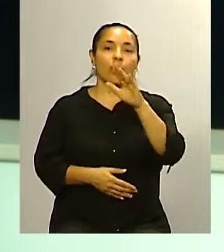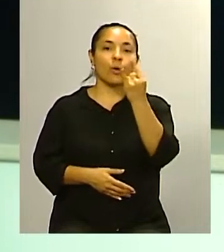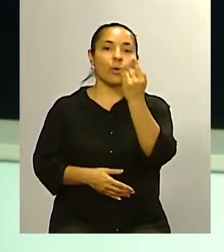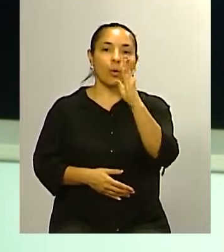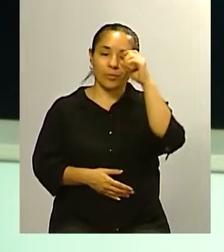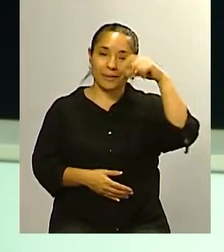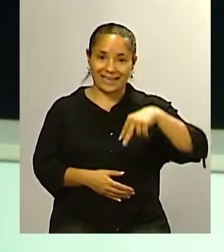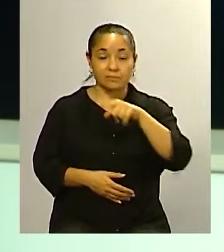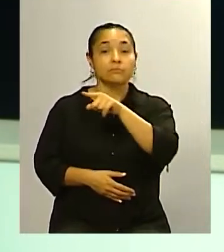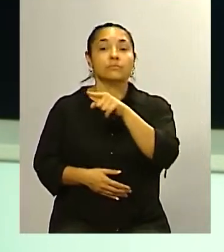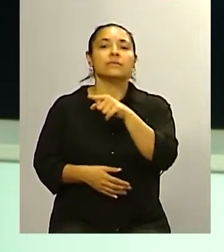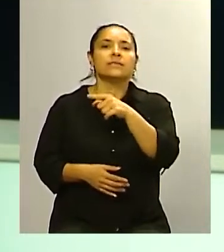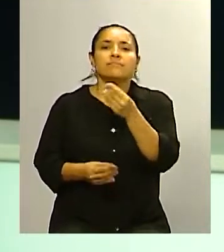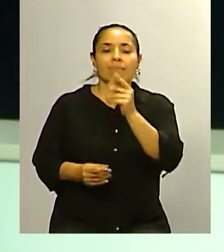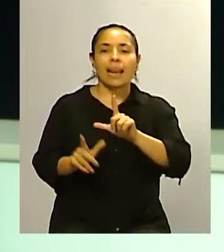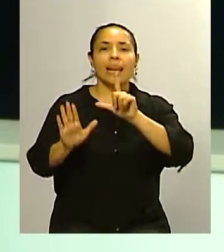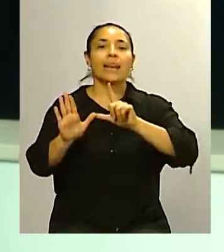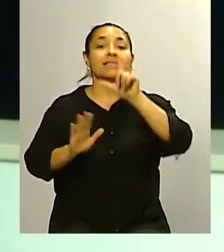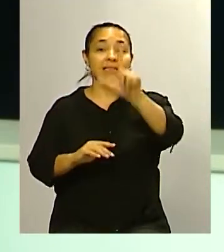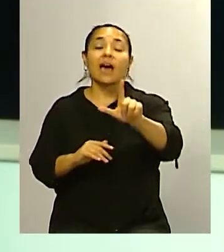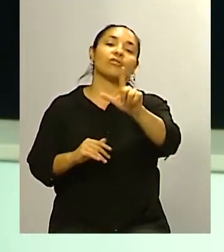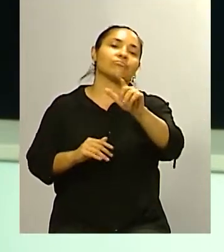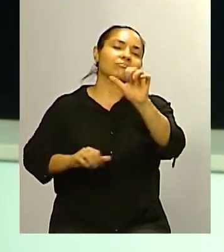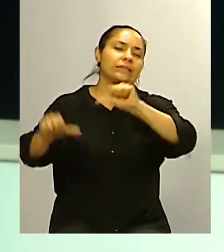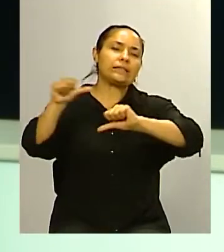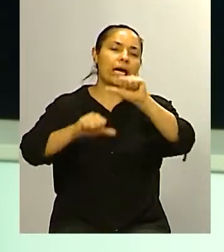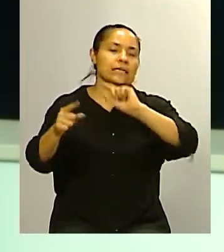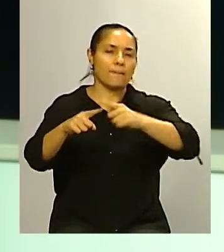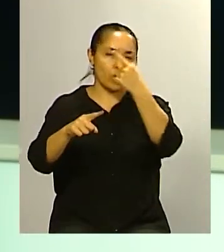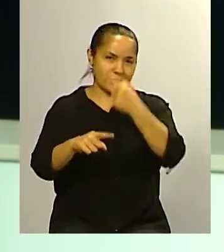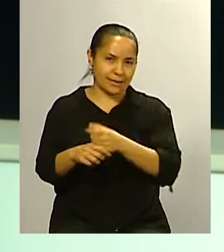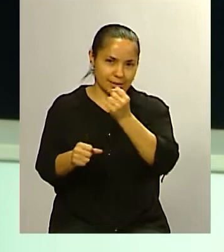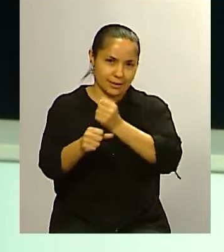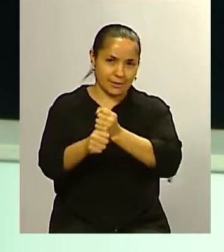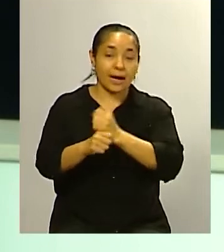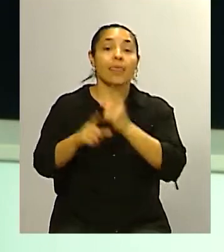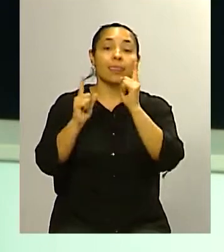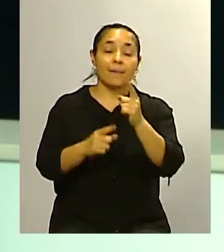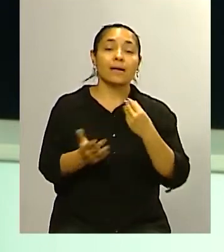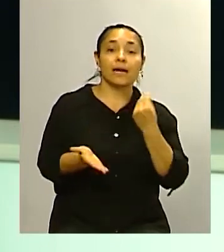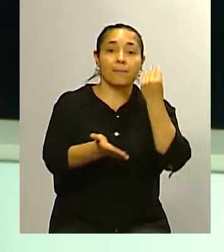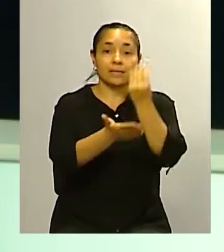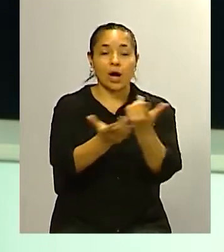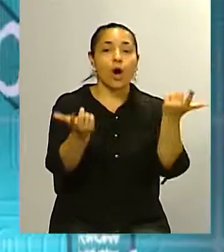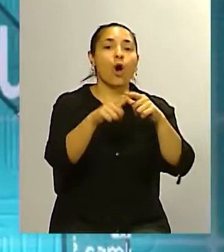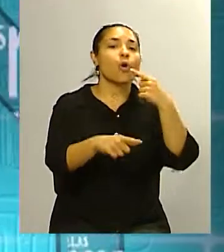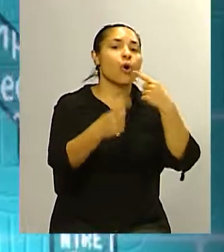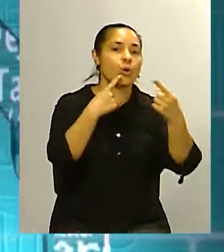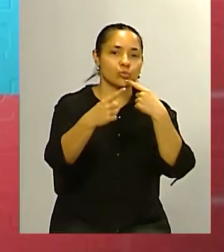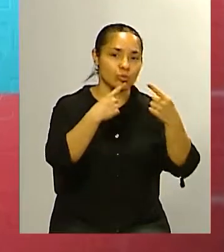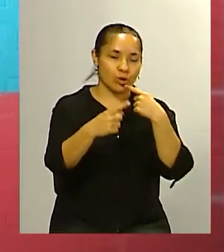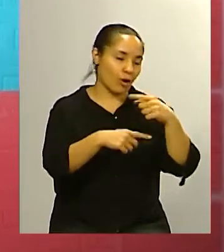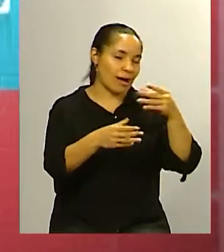que es licenciado en Ciencias Políticas y además es representante de la consultora OPM lo tenemos ahí en